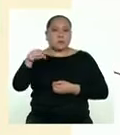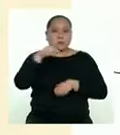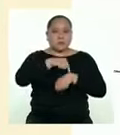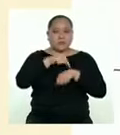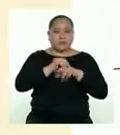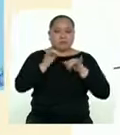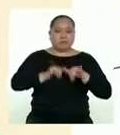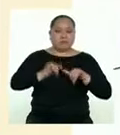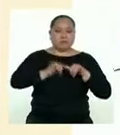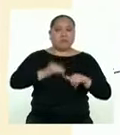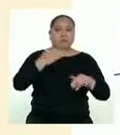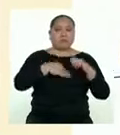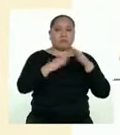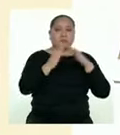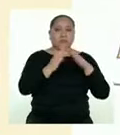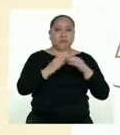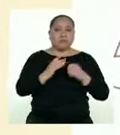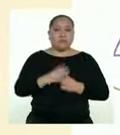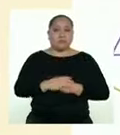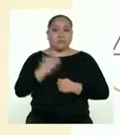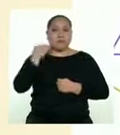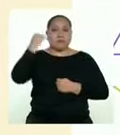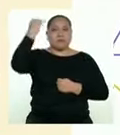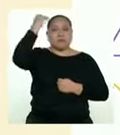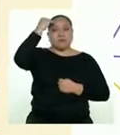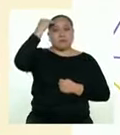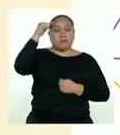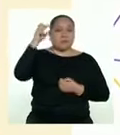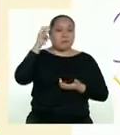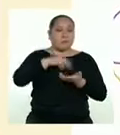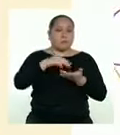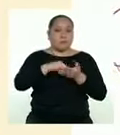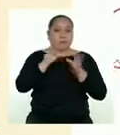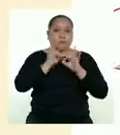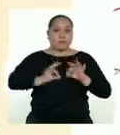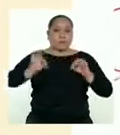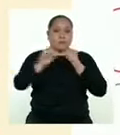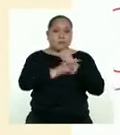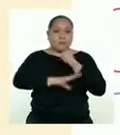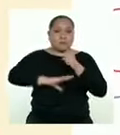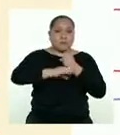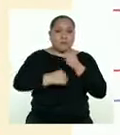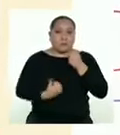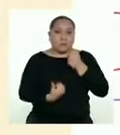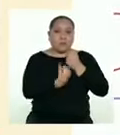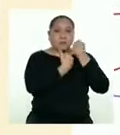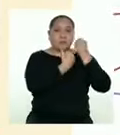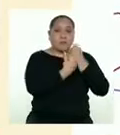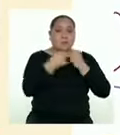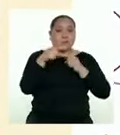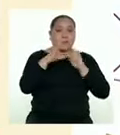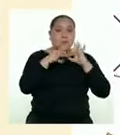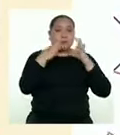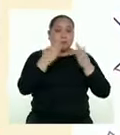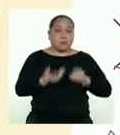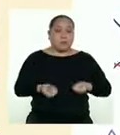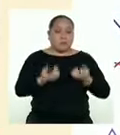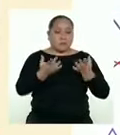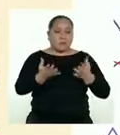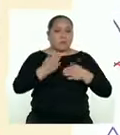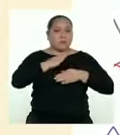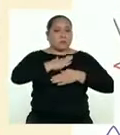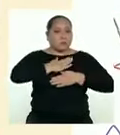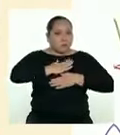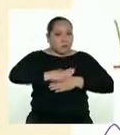aislamiento social. Los adultos somos el principal soporte de las y los adolescentes de la familia y debemos ofrecerles seguridad